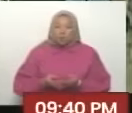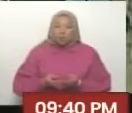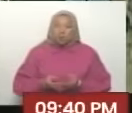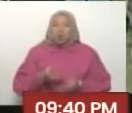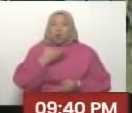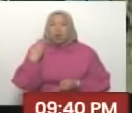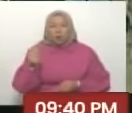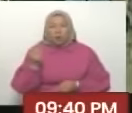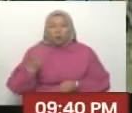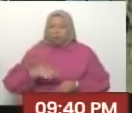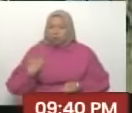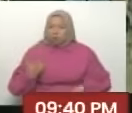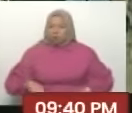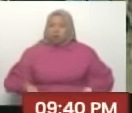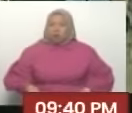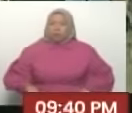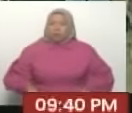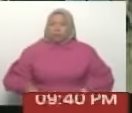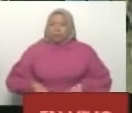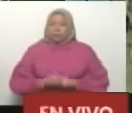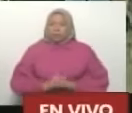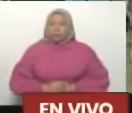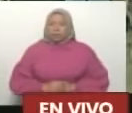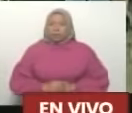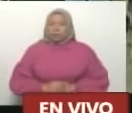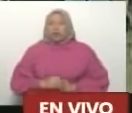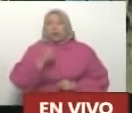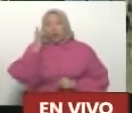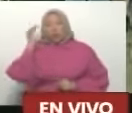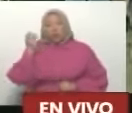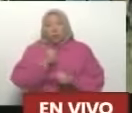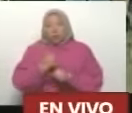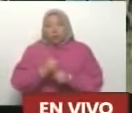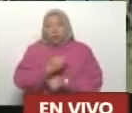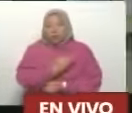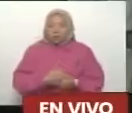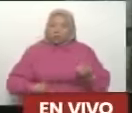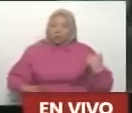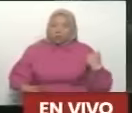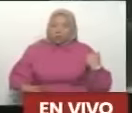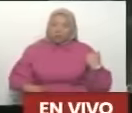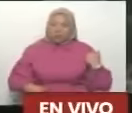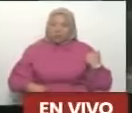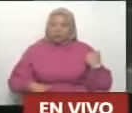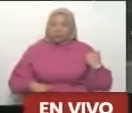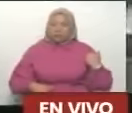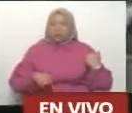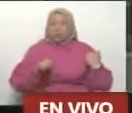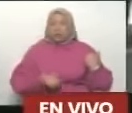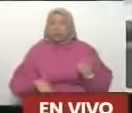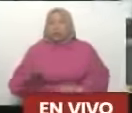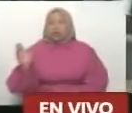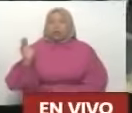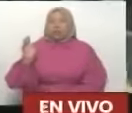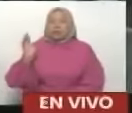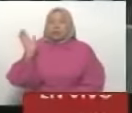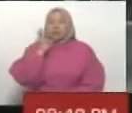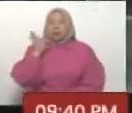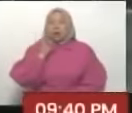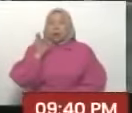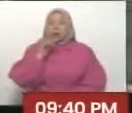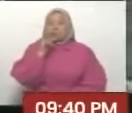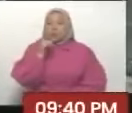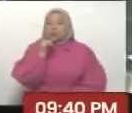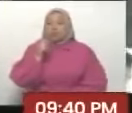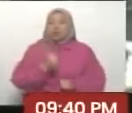jóvenes pueden lograr sus sueños. Esta es la tierra que cumple los sueños, presidente. Es así. Aquí Caracas, desde el coche, desde el